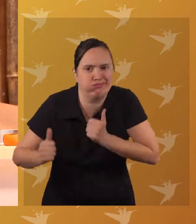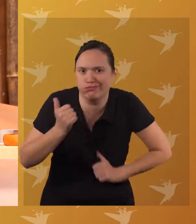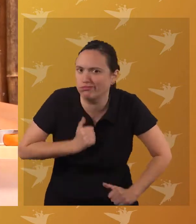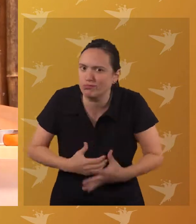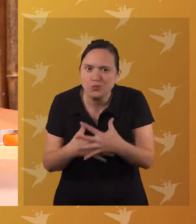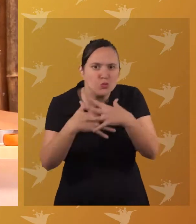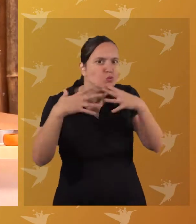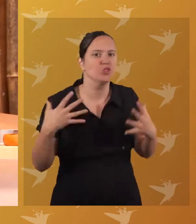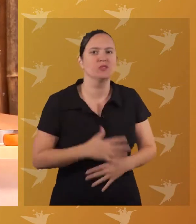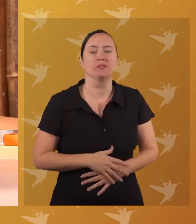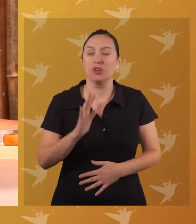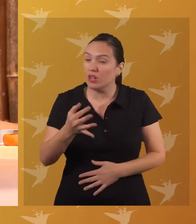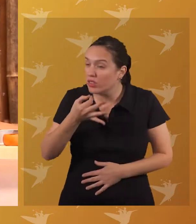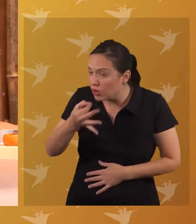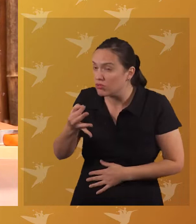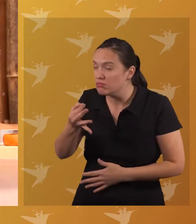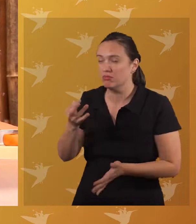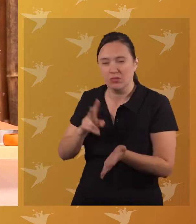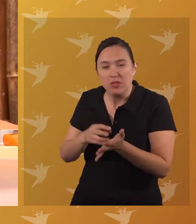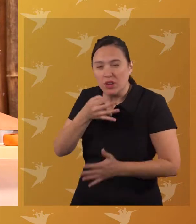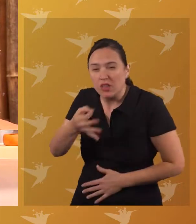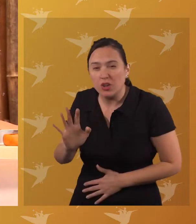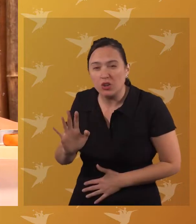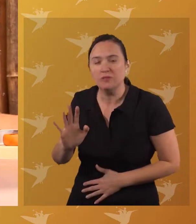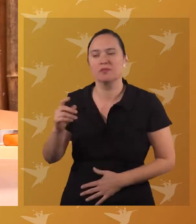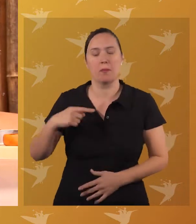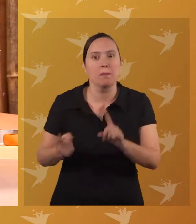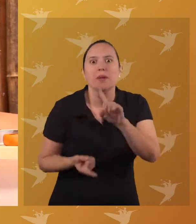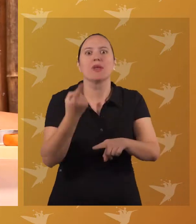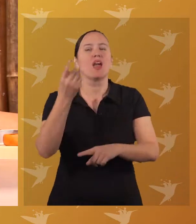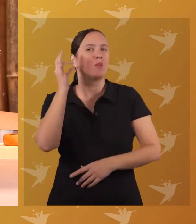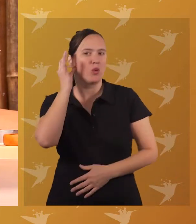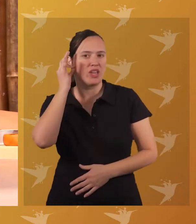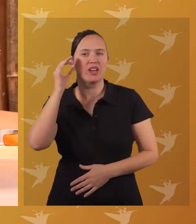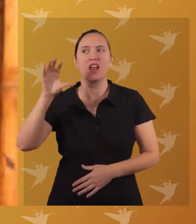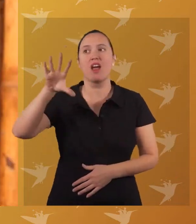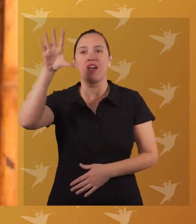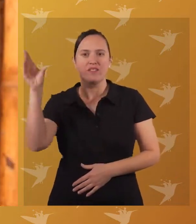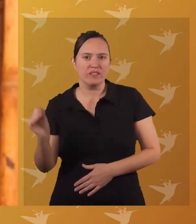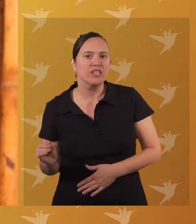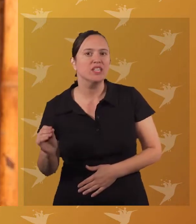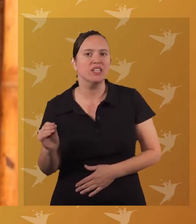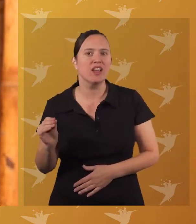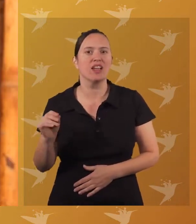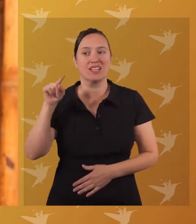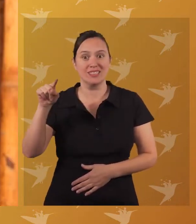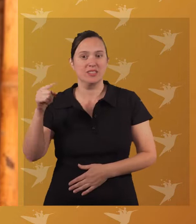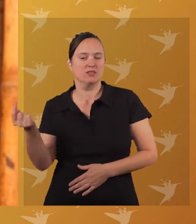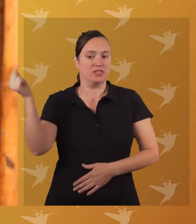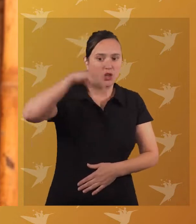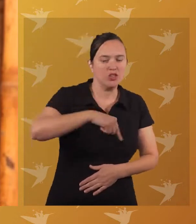sufrieron mucho Ah, pero les digo algo La primera mujer africana que llegó a estas